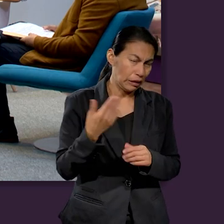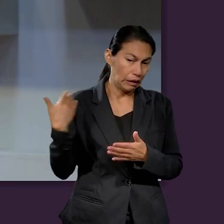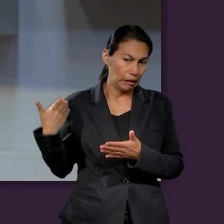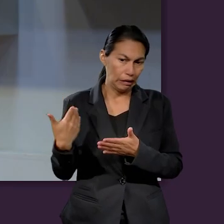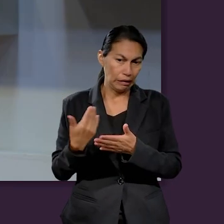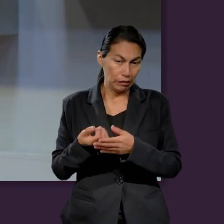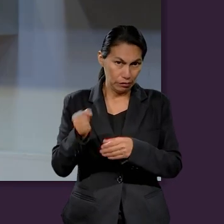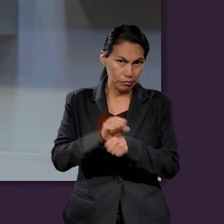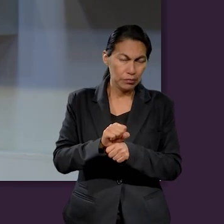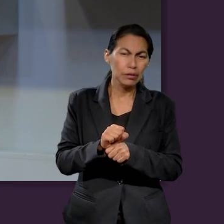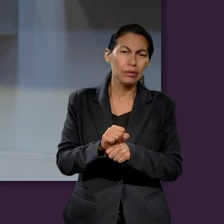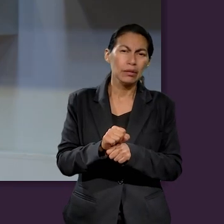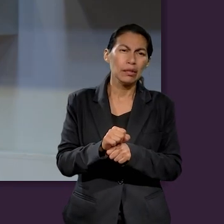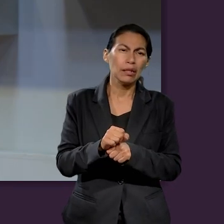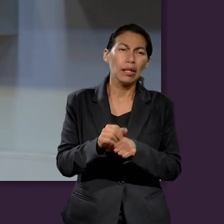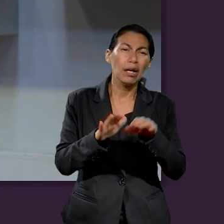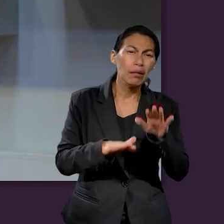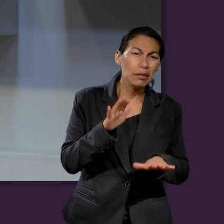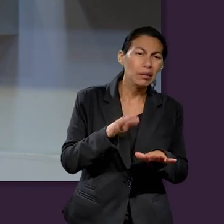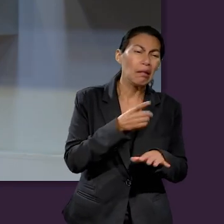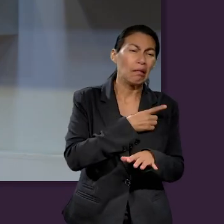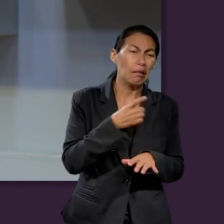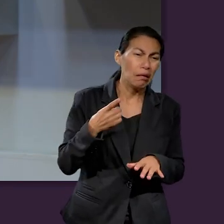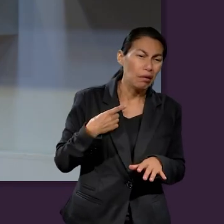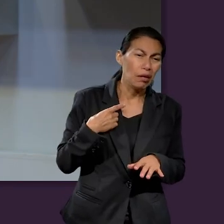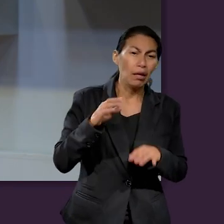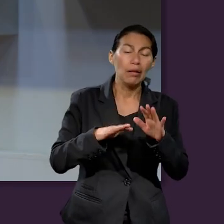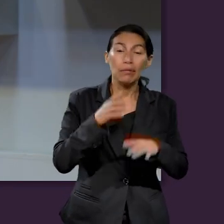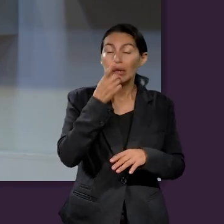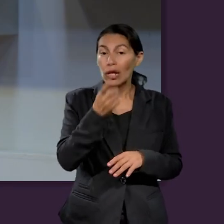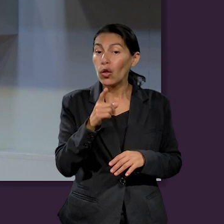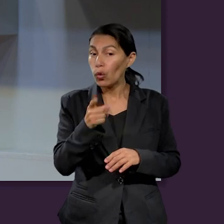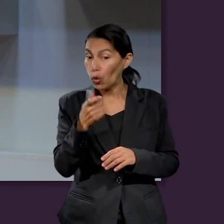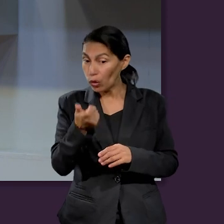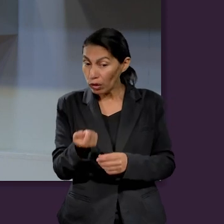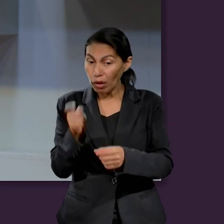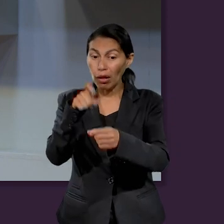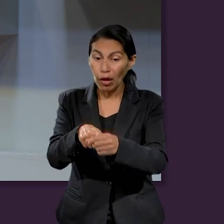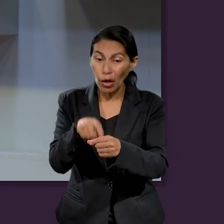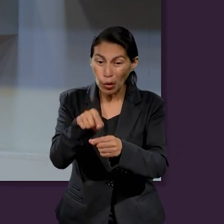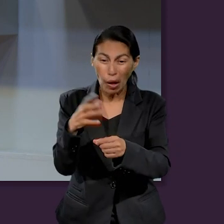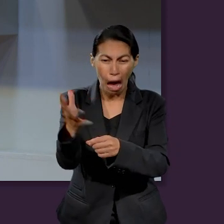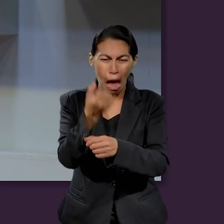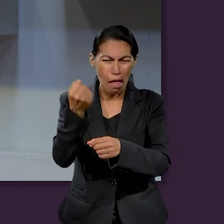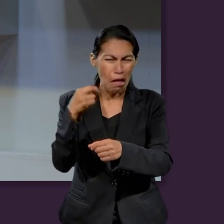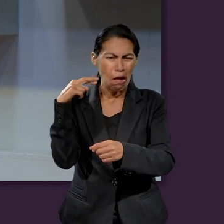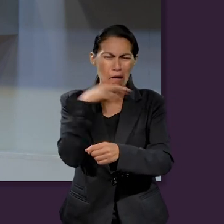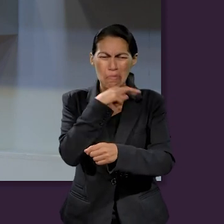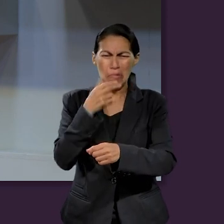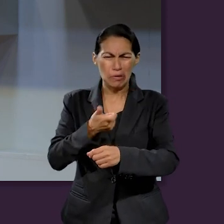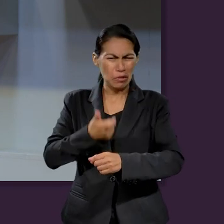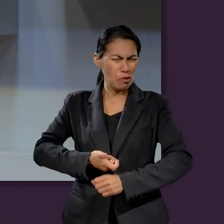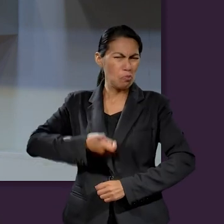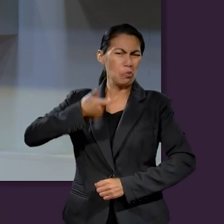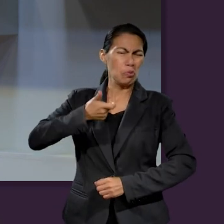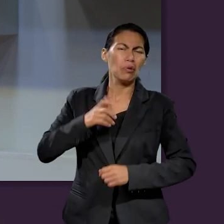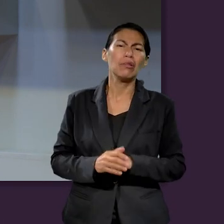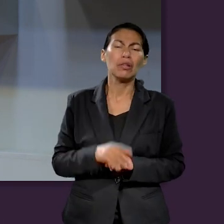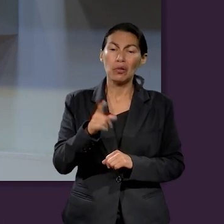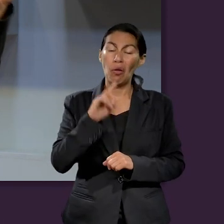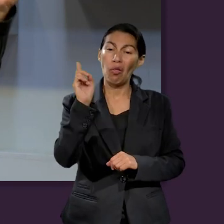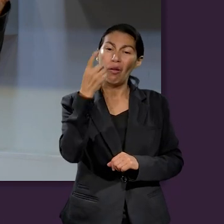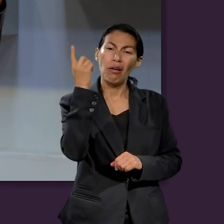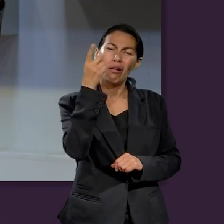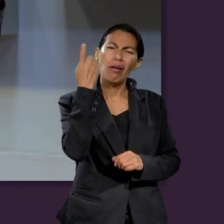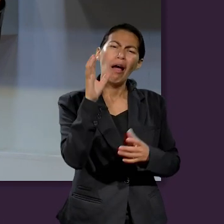contigo de la letra pequeña, ¿no? Correcto. Les pregunto eso porque también lo estuvimos sesión de esta semana, ¿no? Y es un riesgo, ¿no? Digamos, esté endeudado y me dicen, no,